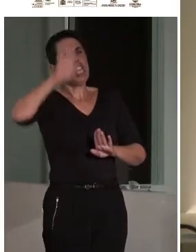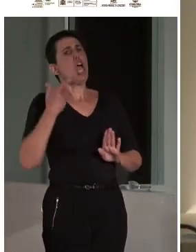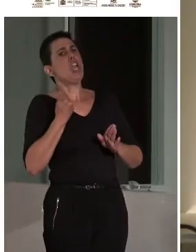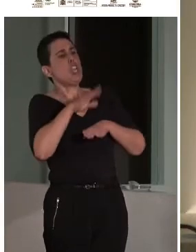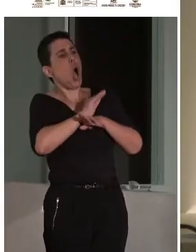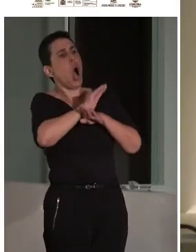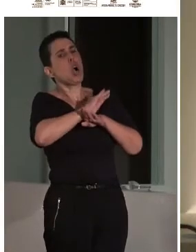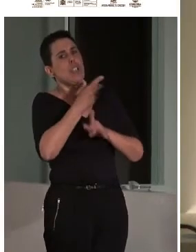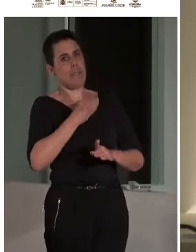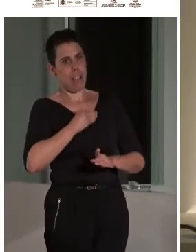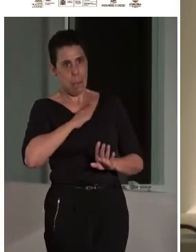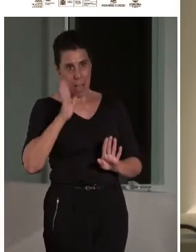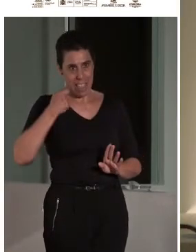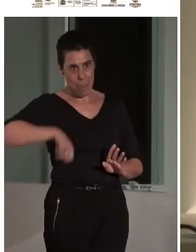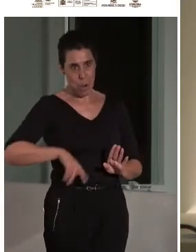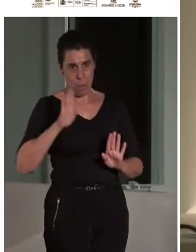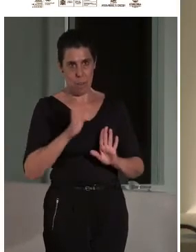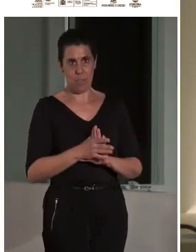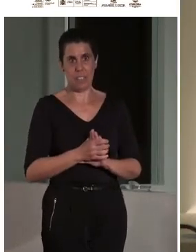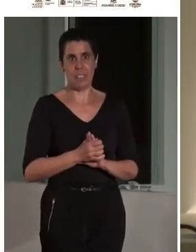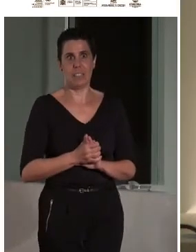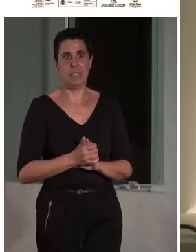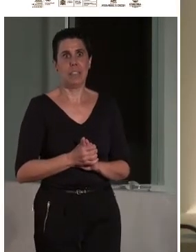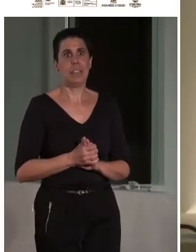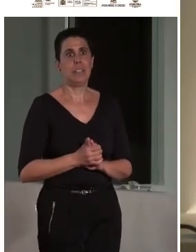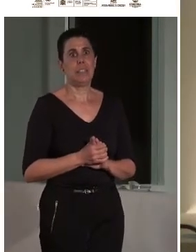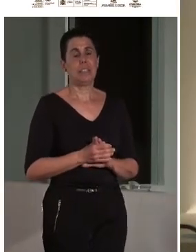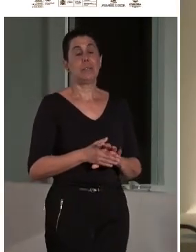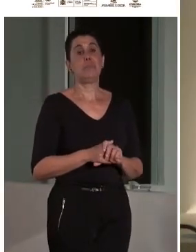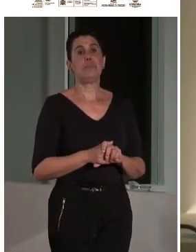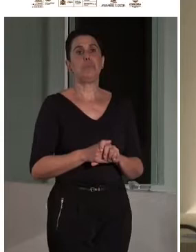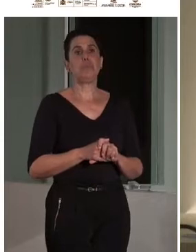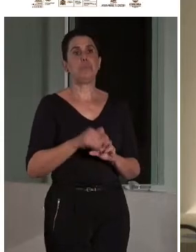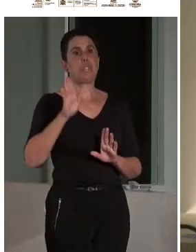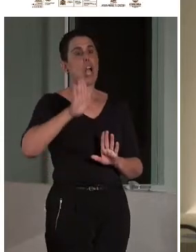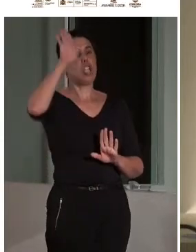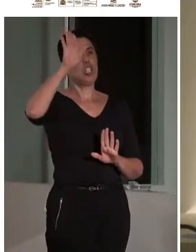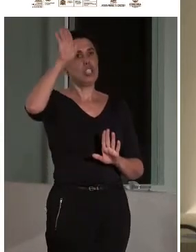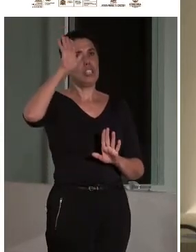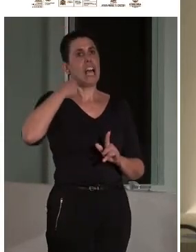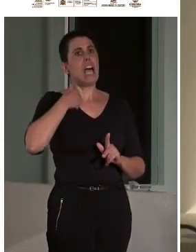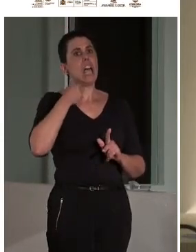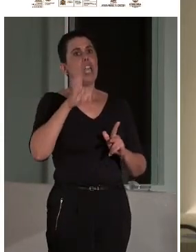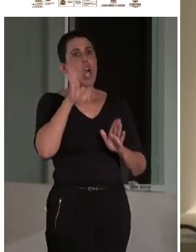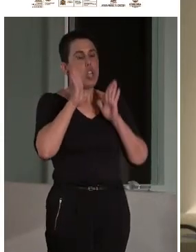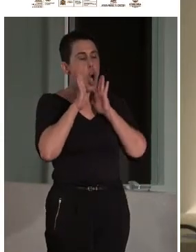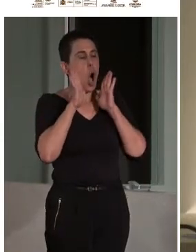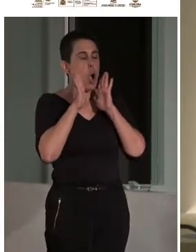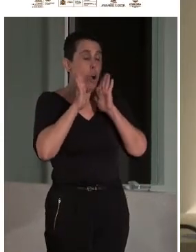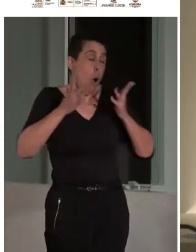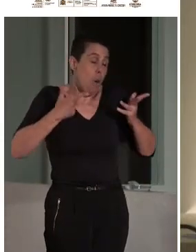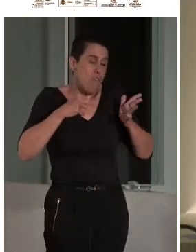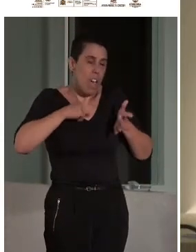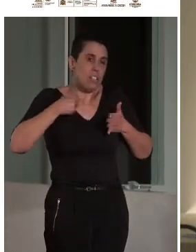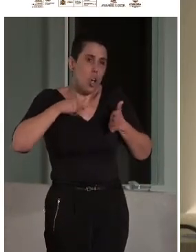Gracias, gracias. Hola, tengo el micro. Bueno, soy José Allegue, confieso que soy arquitecto, lo siento.